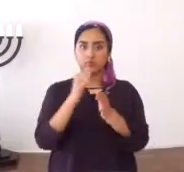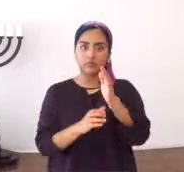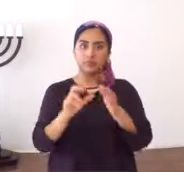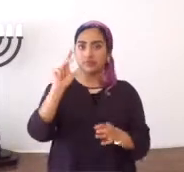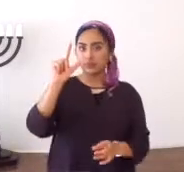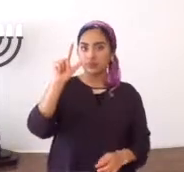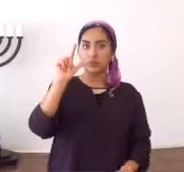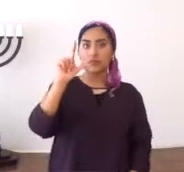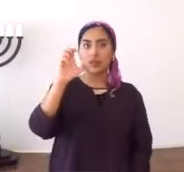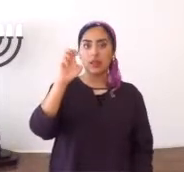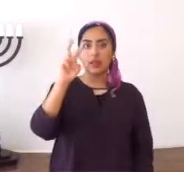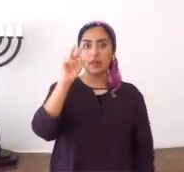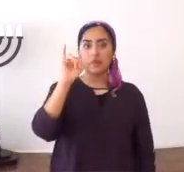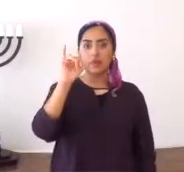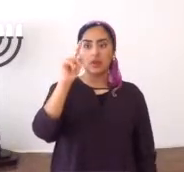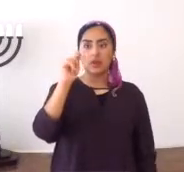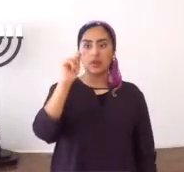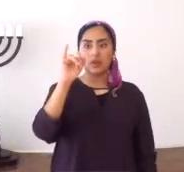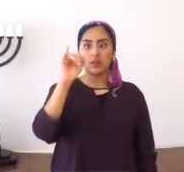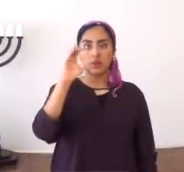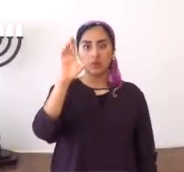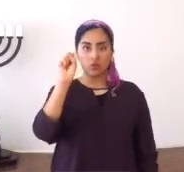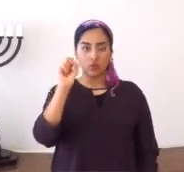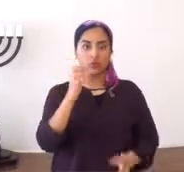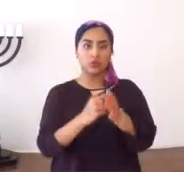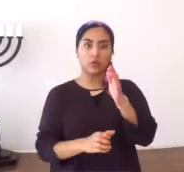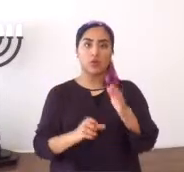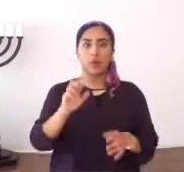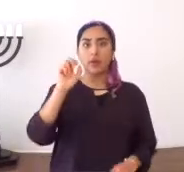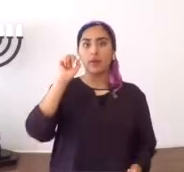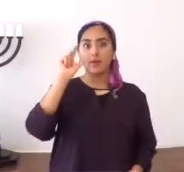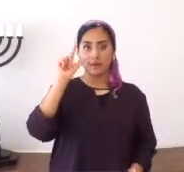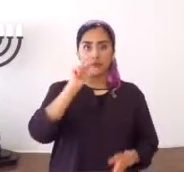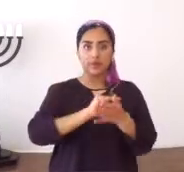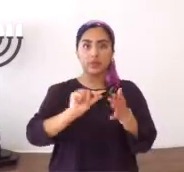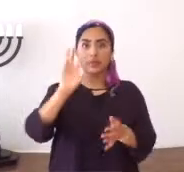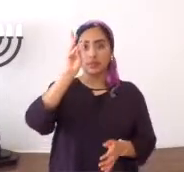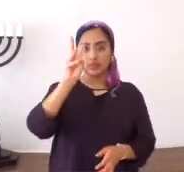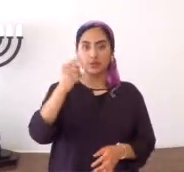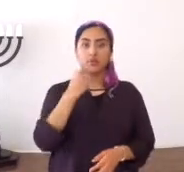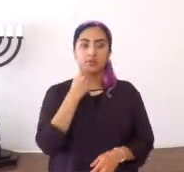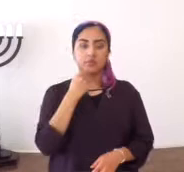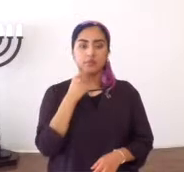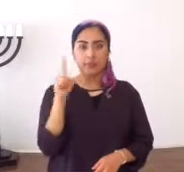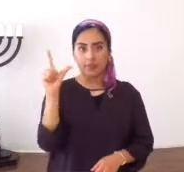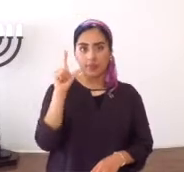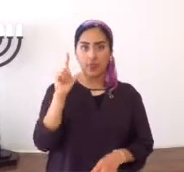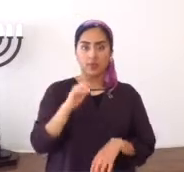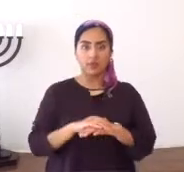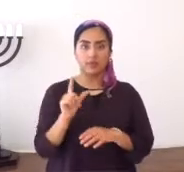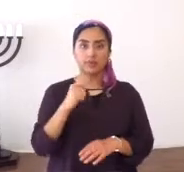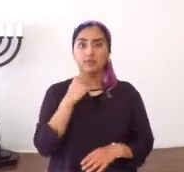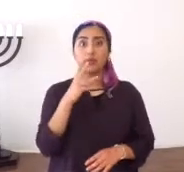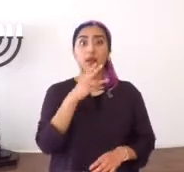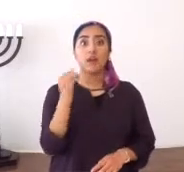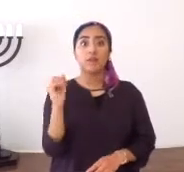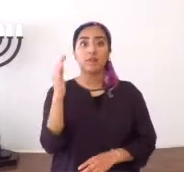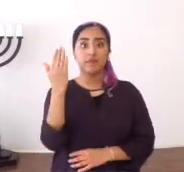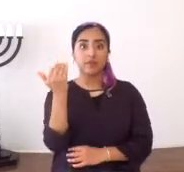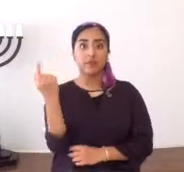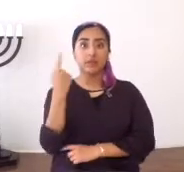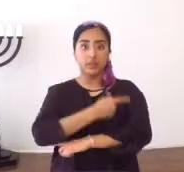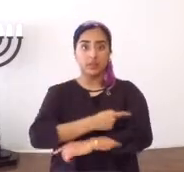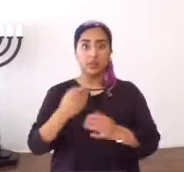ahí mismo en Levítico 23, por favor, vamos a ir al verso 6, y dice, el verso 6, de Levítico